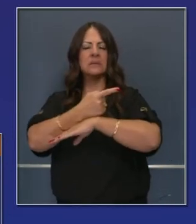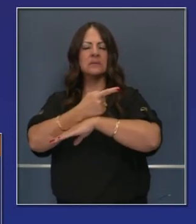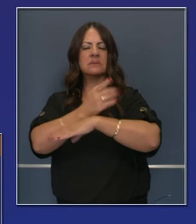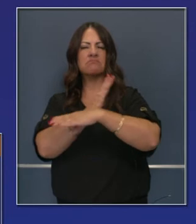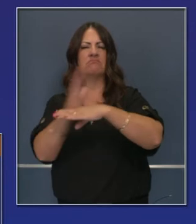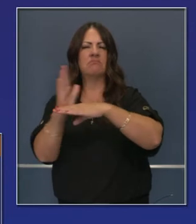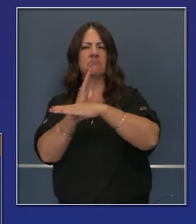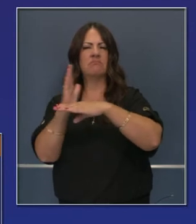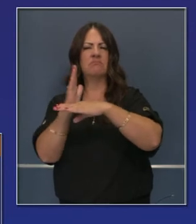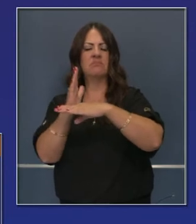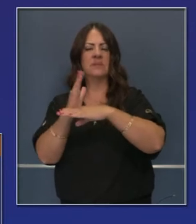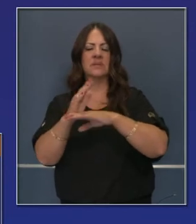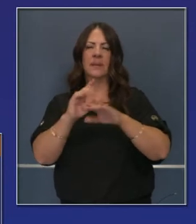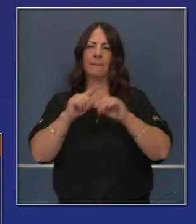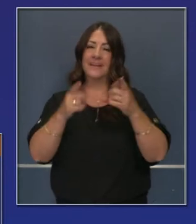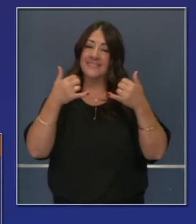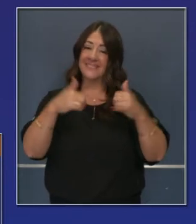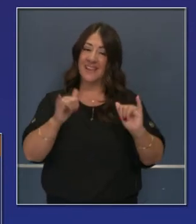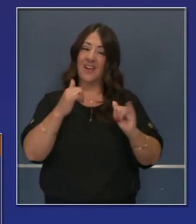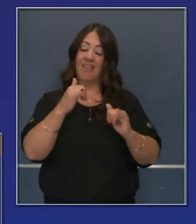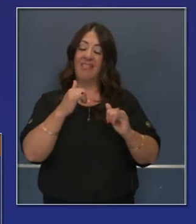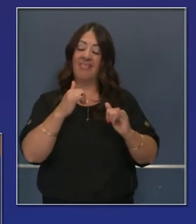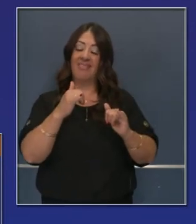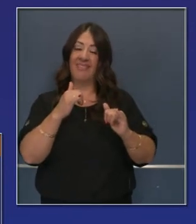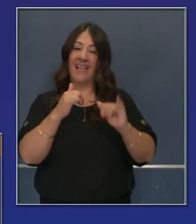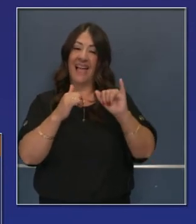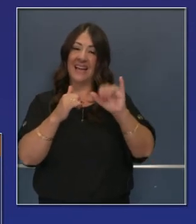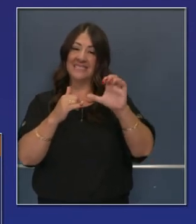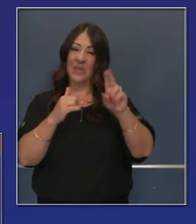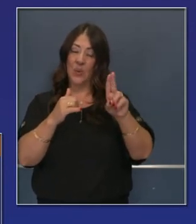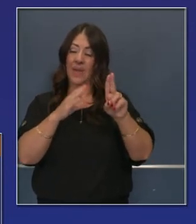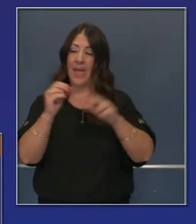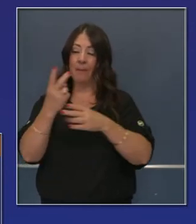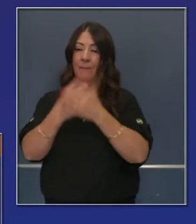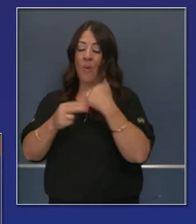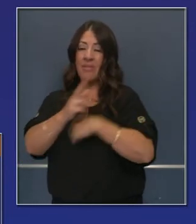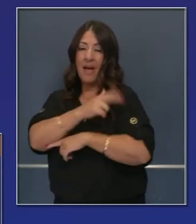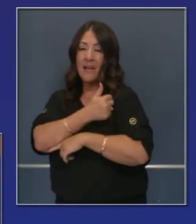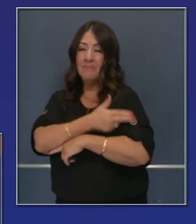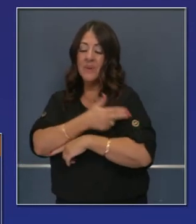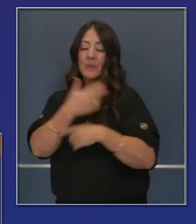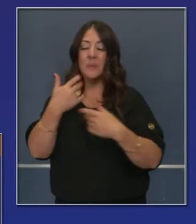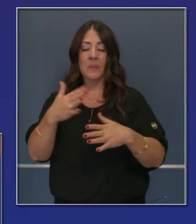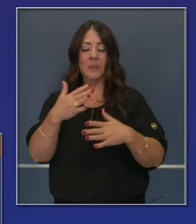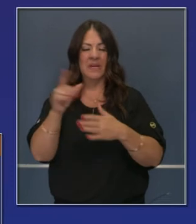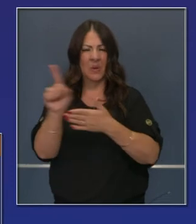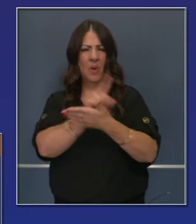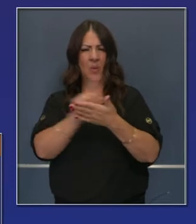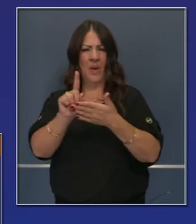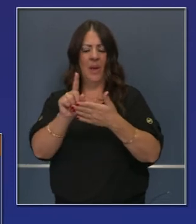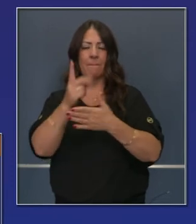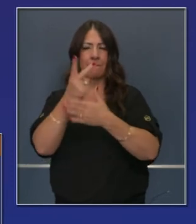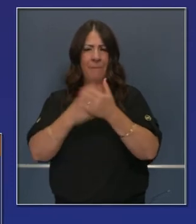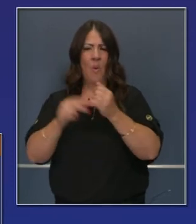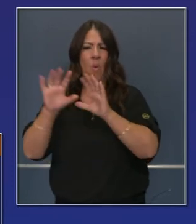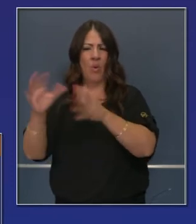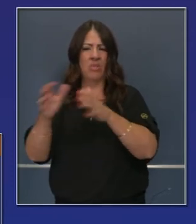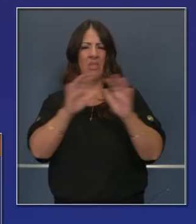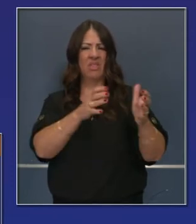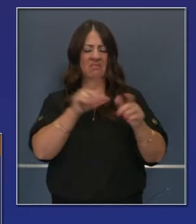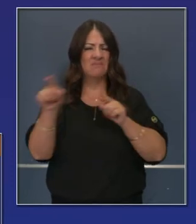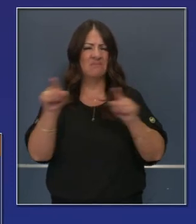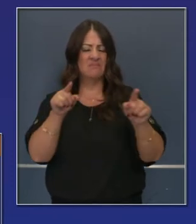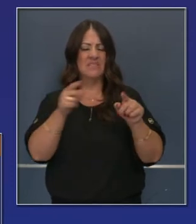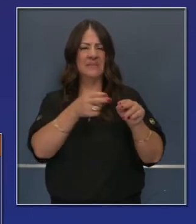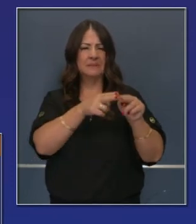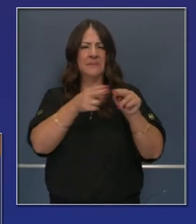14 días. Pero la disminución todavía es cierta en cuanto a hospitalizaciones y cuidado intensivo en 14 días,